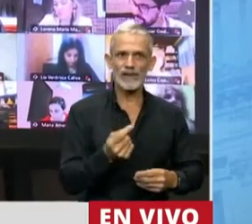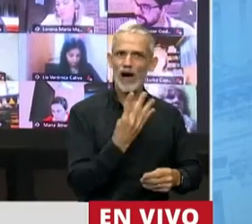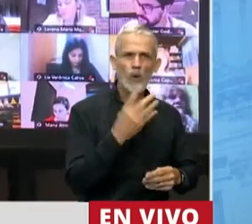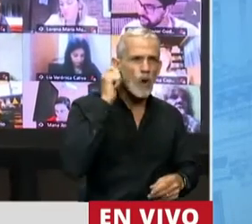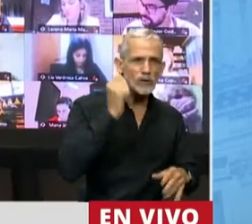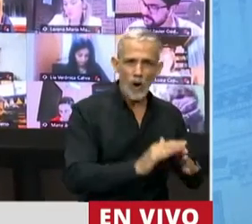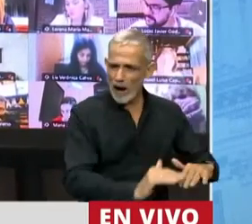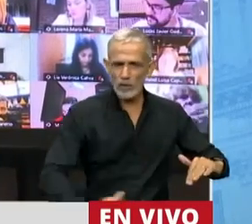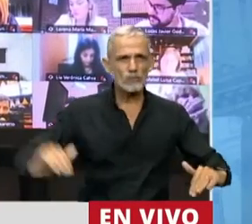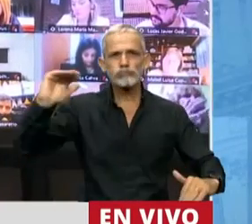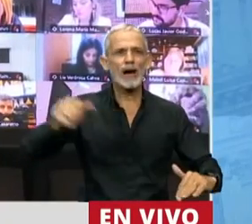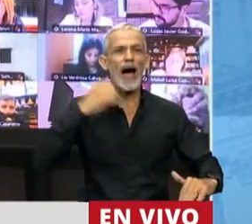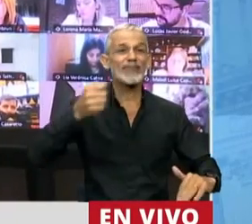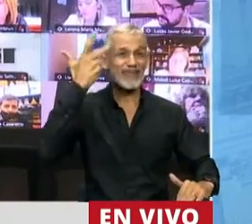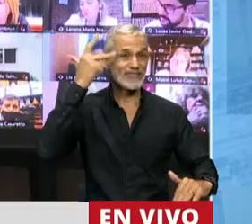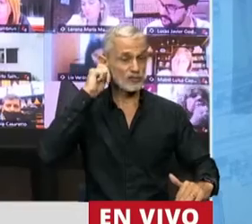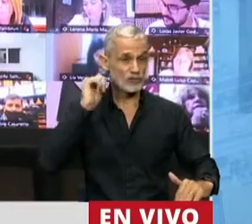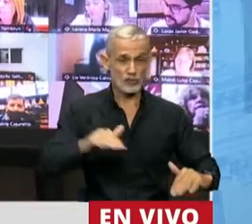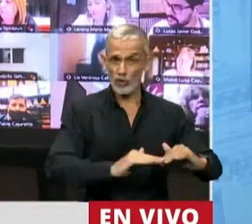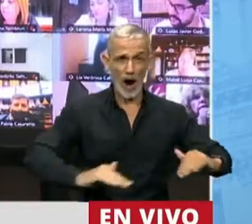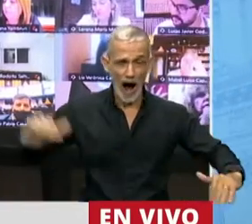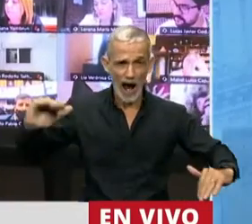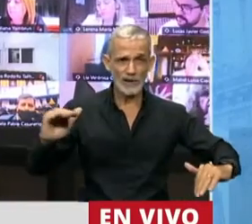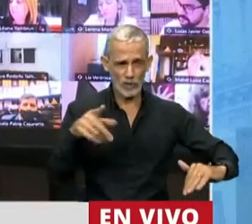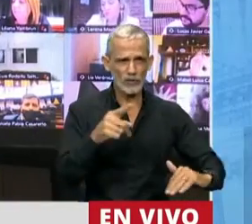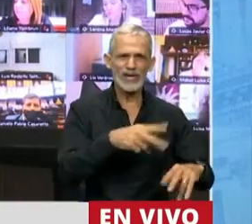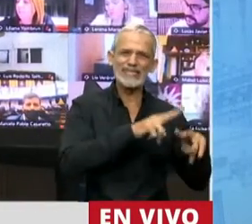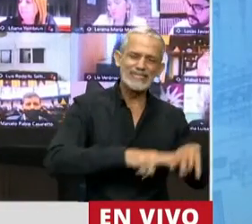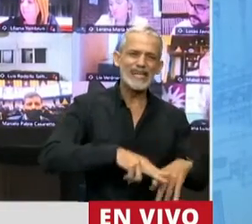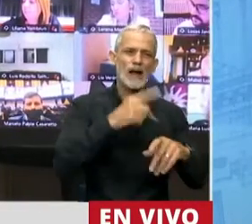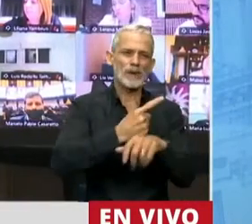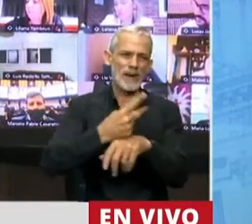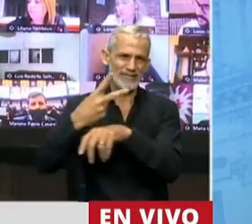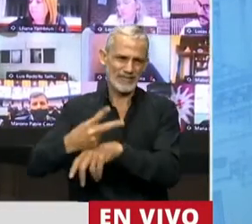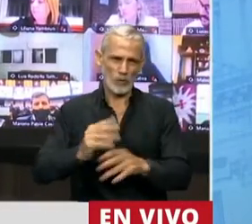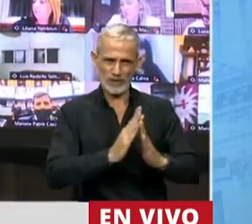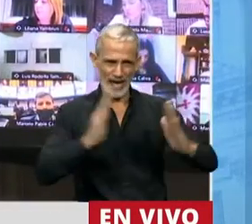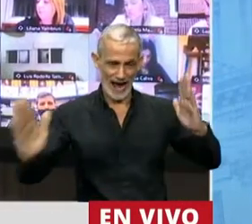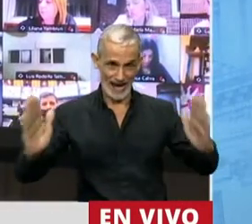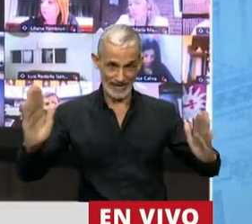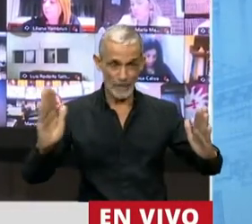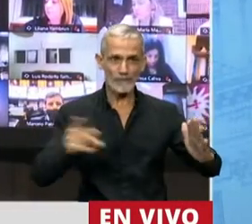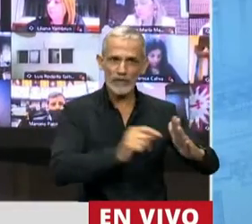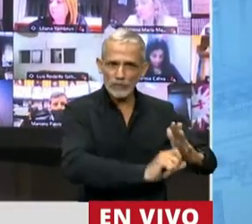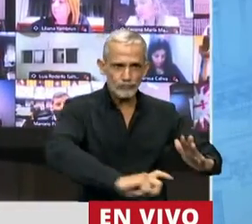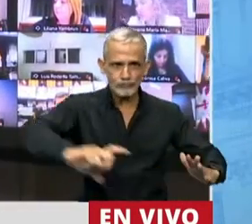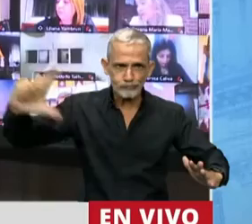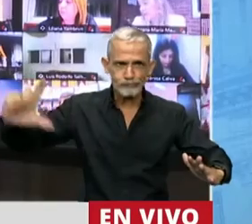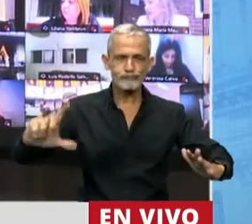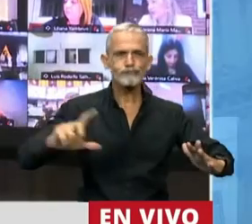a los 18 años que toma inicial, primaria y secundaria. Y esa trayectoria